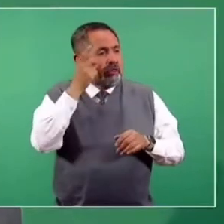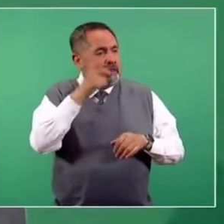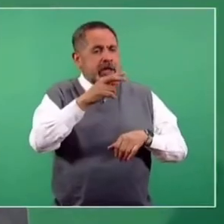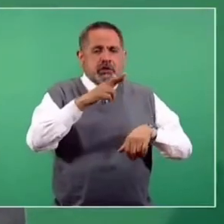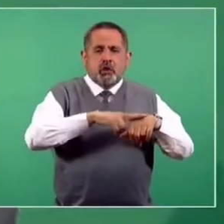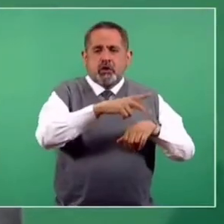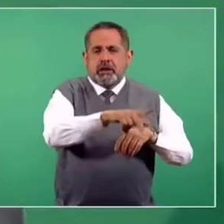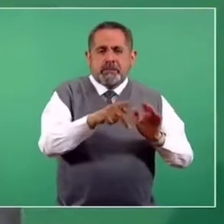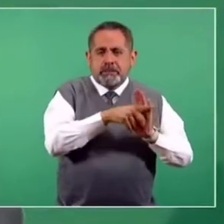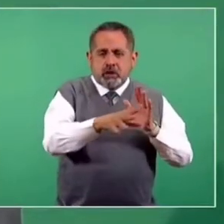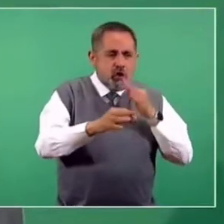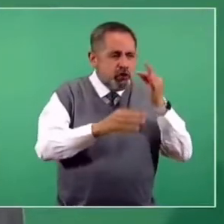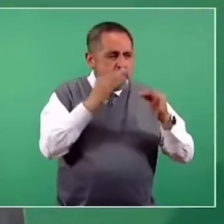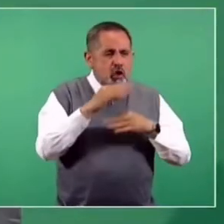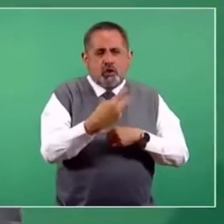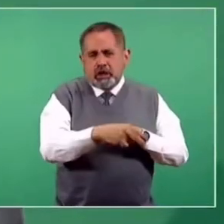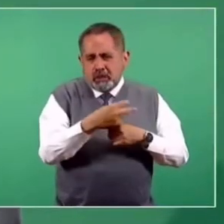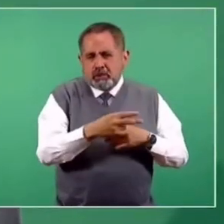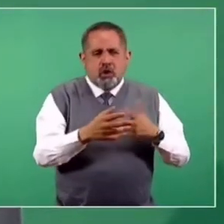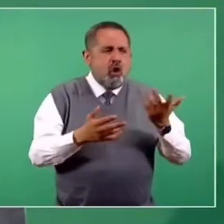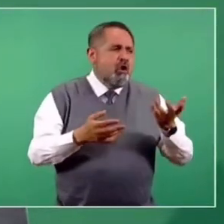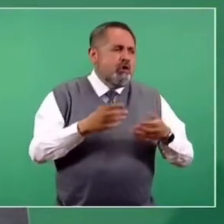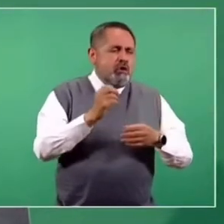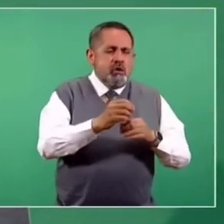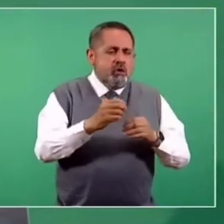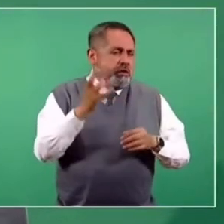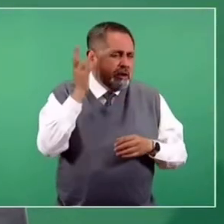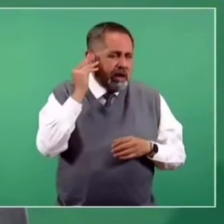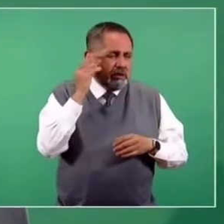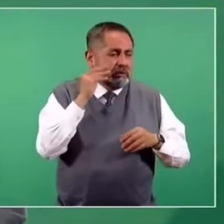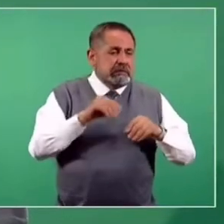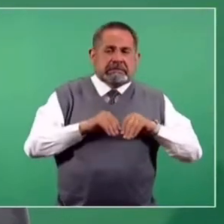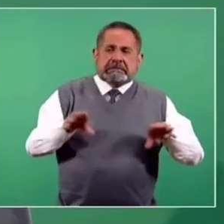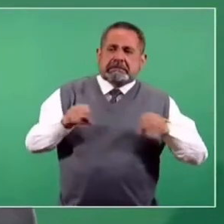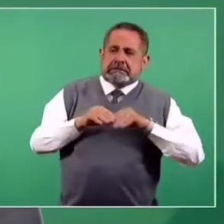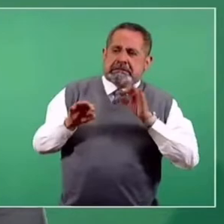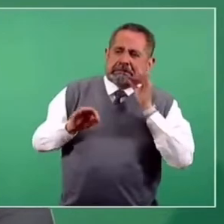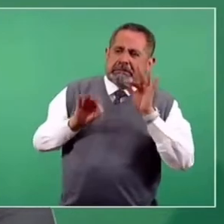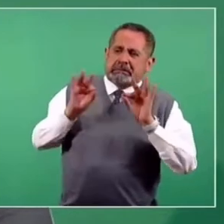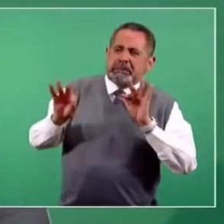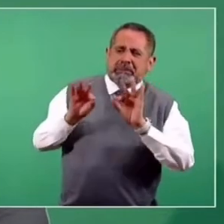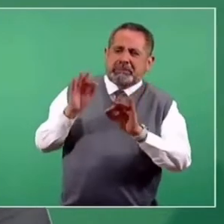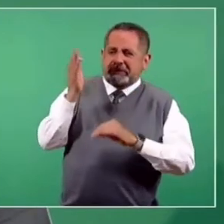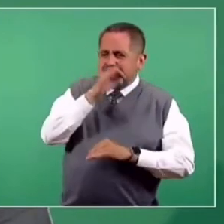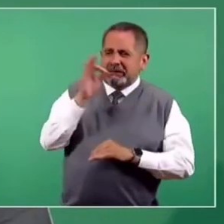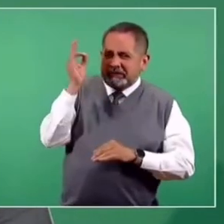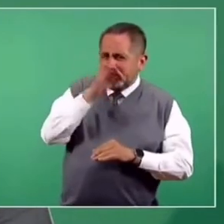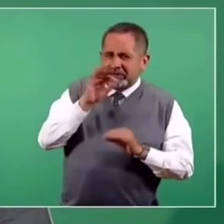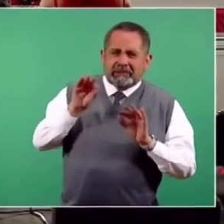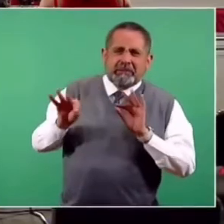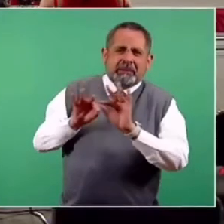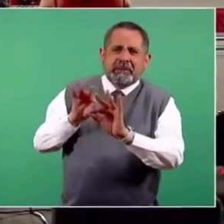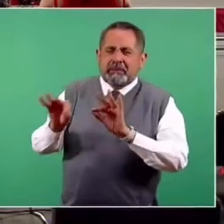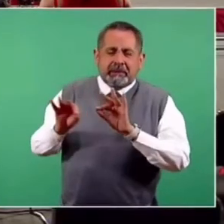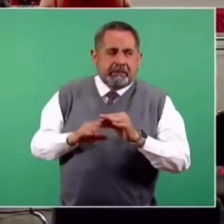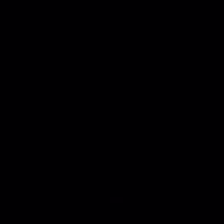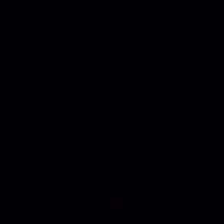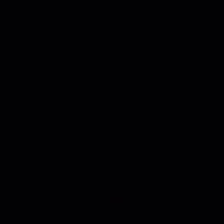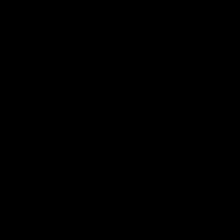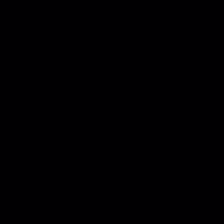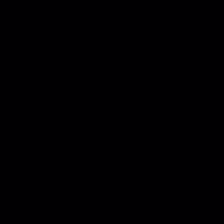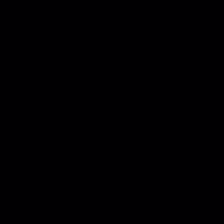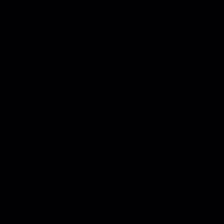o de un canal de televisión o de radio que está dando cabida a ese tipo de desinformación.